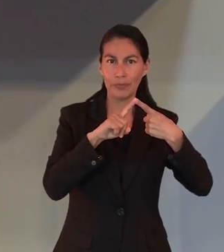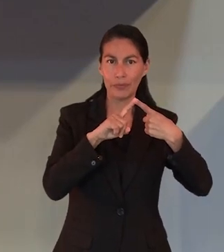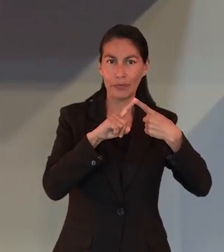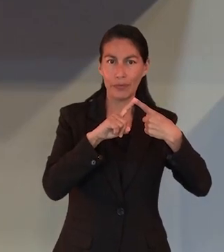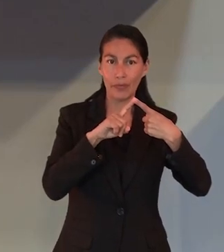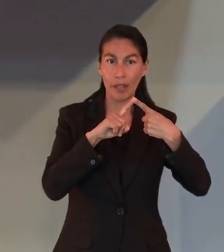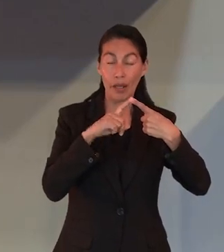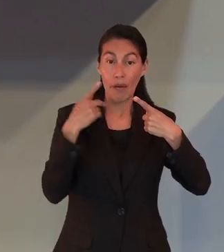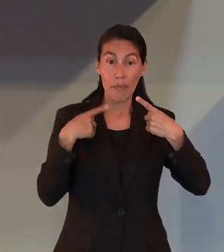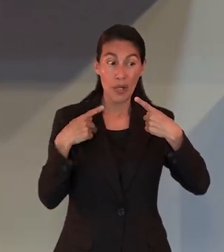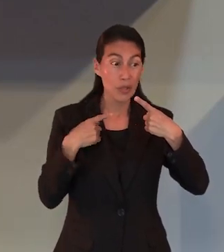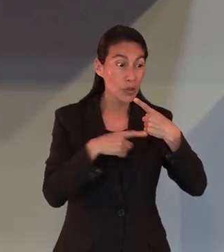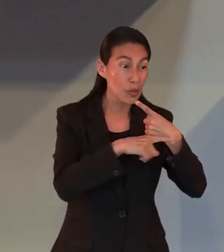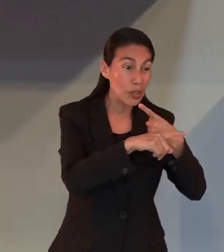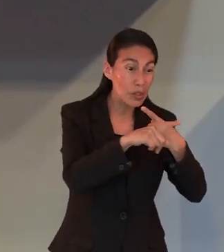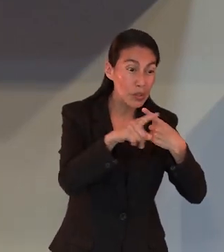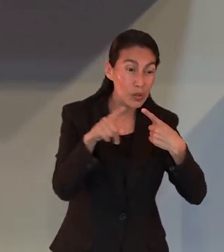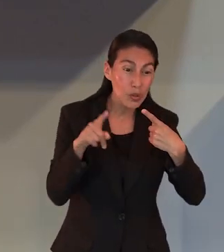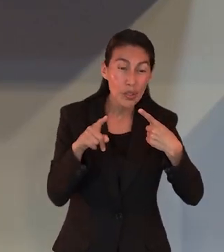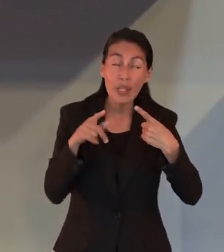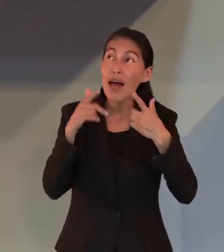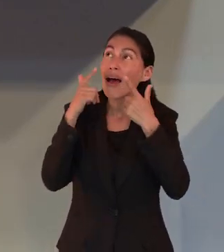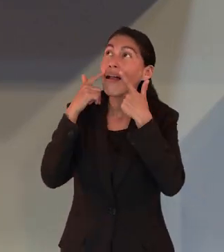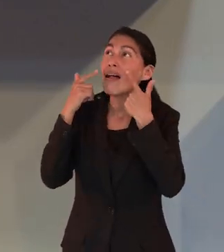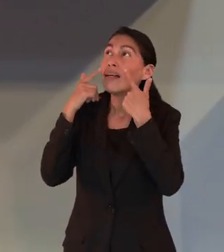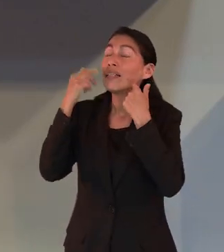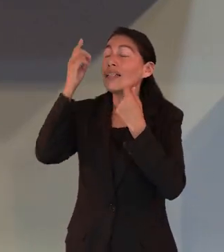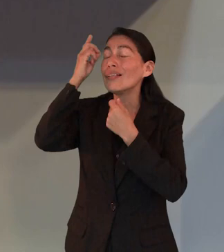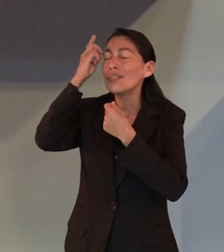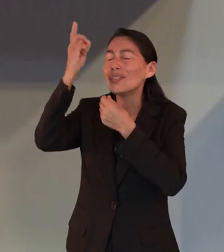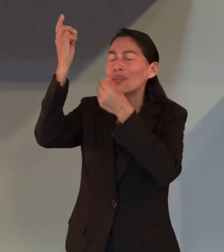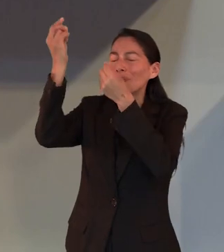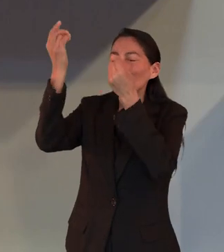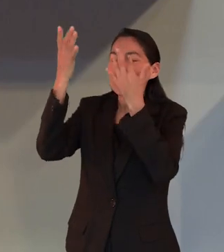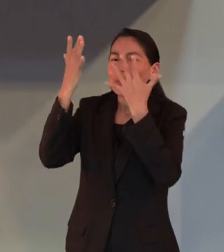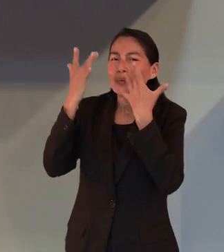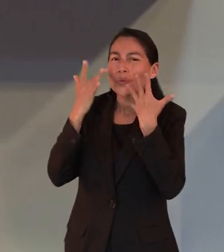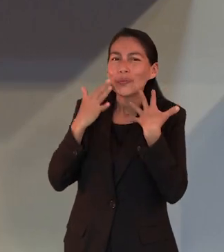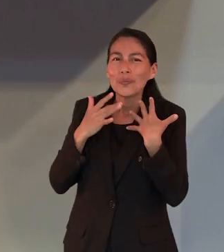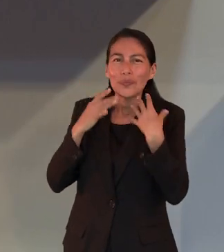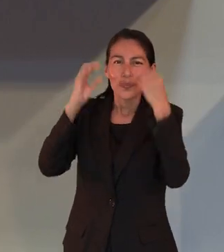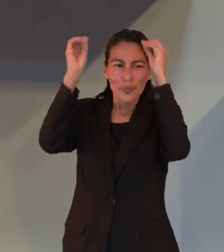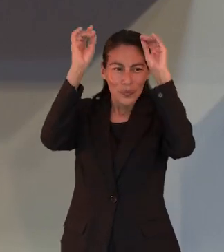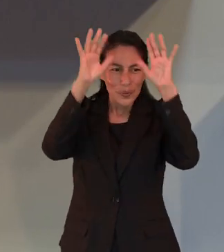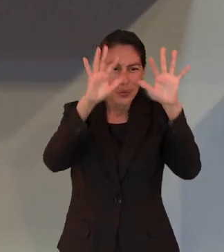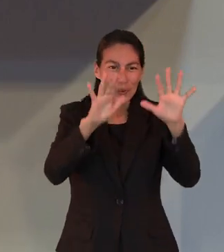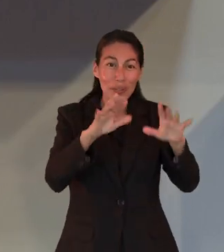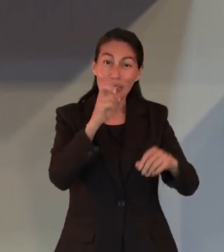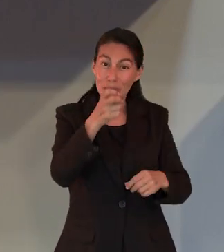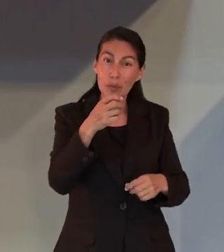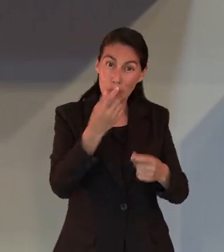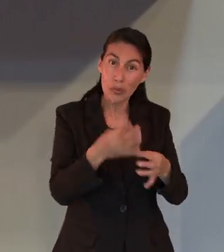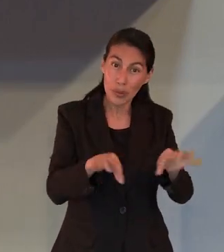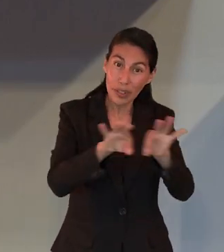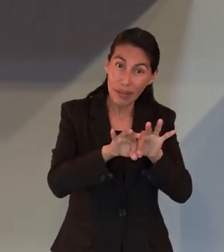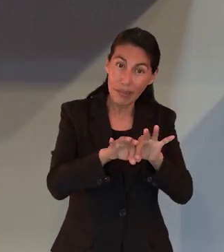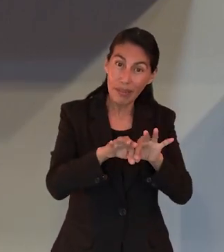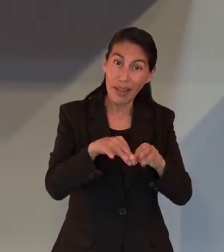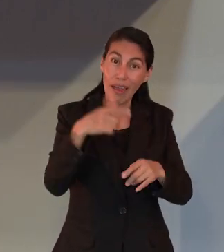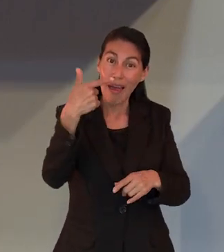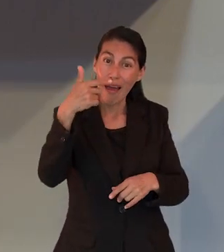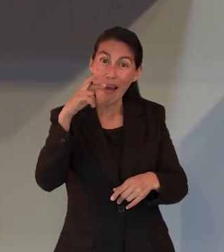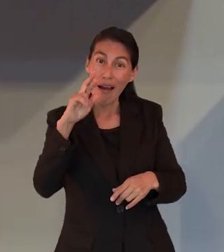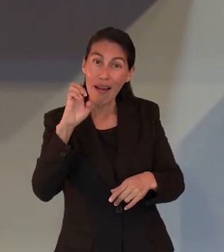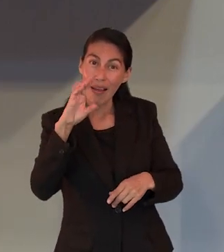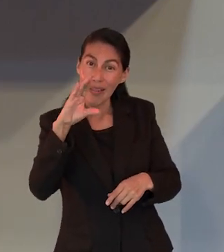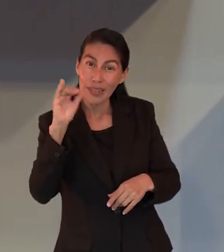para que nadie carezca de la gracia de Dios. Yo creo que cada uno de nosotros necesitamos la gracia de